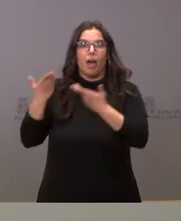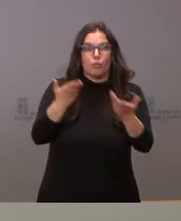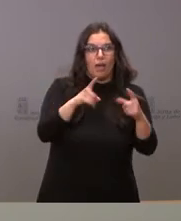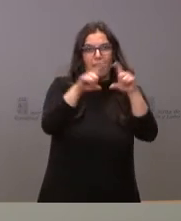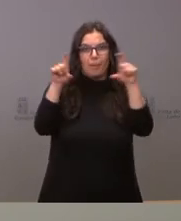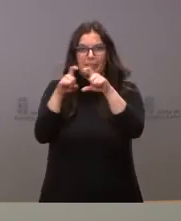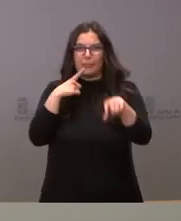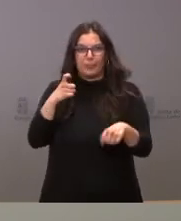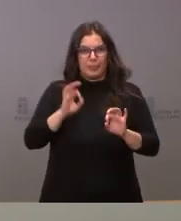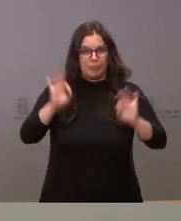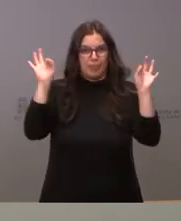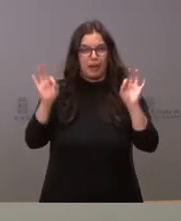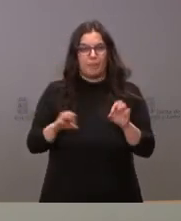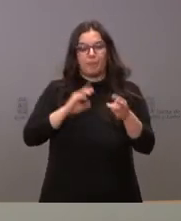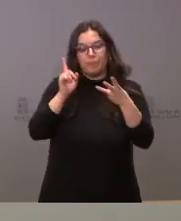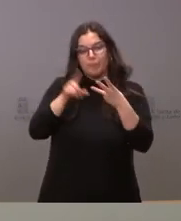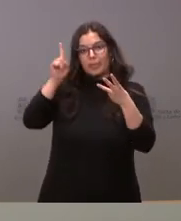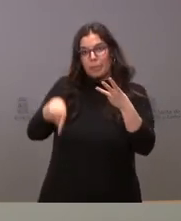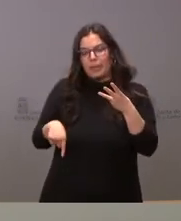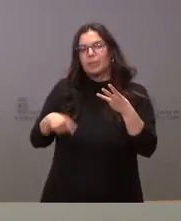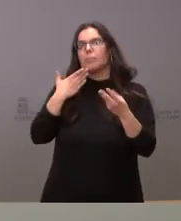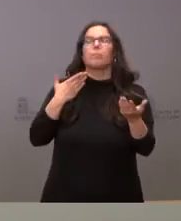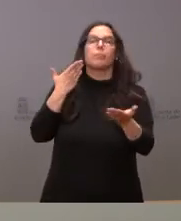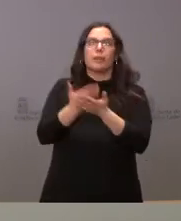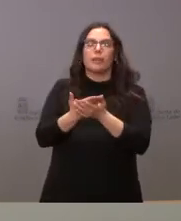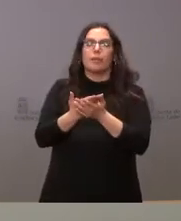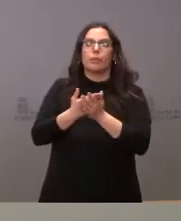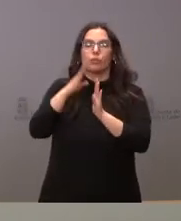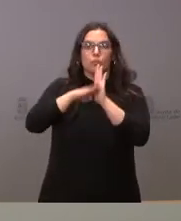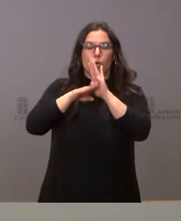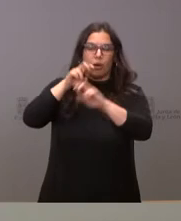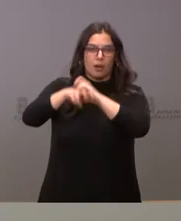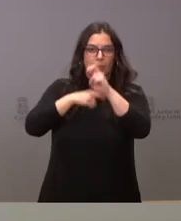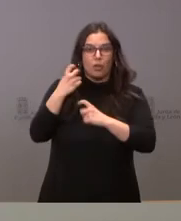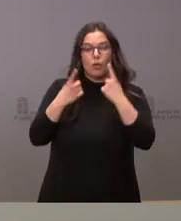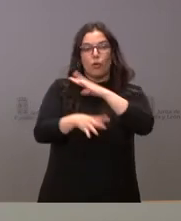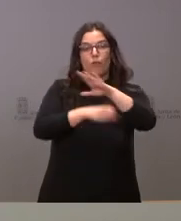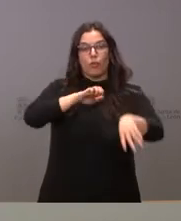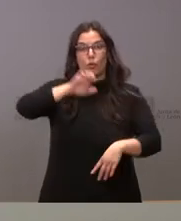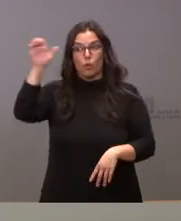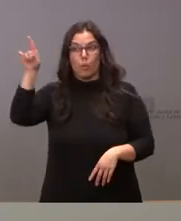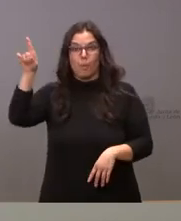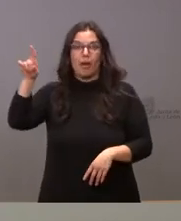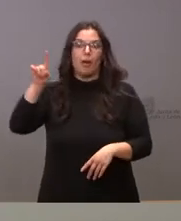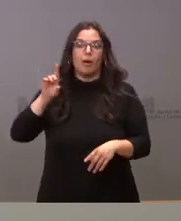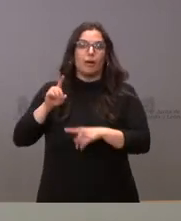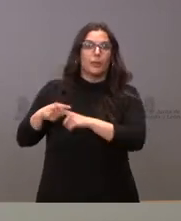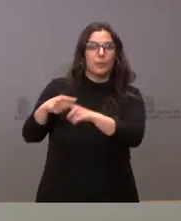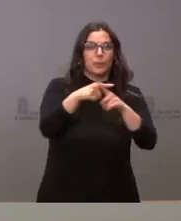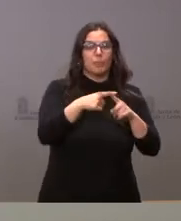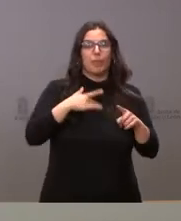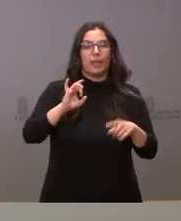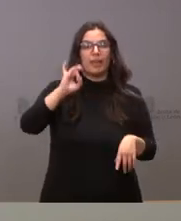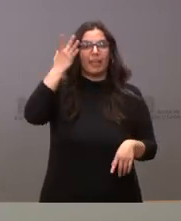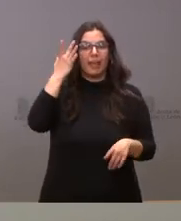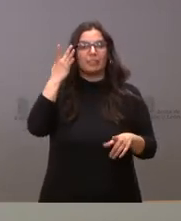especiales dificultades. Planteábamos también la posibilidad de reprogramación de alguno de los fondos de la Unión Europea para poder destinar a iniciativas